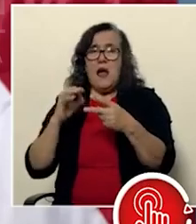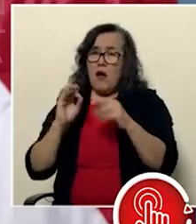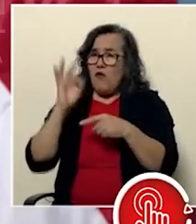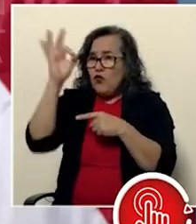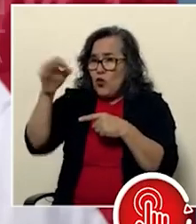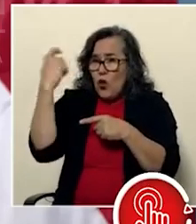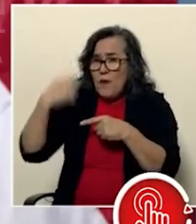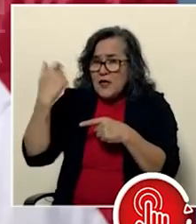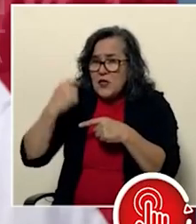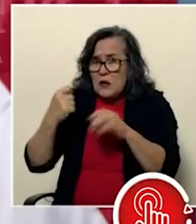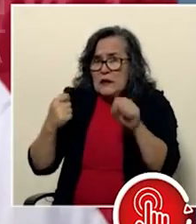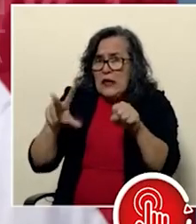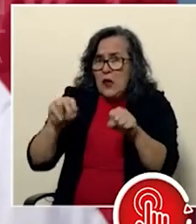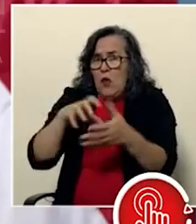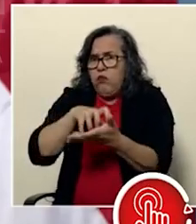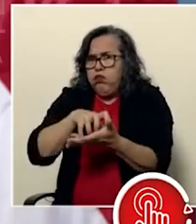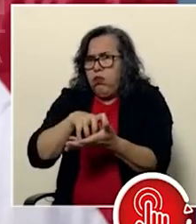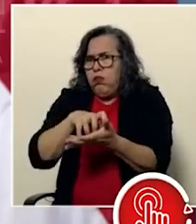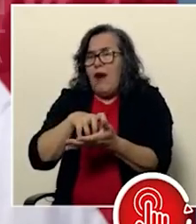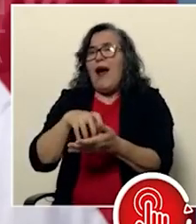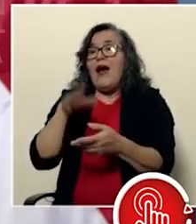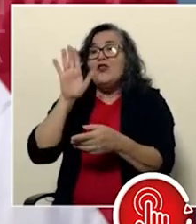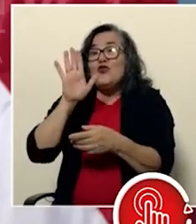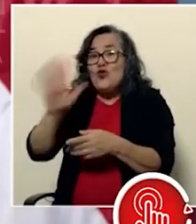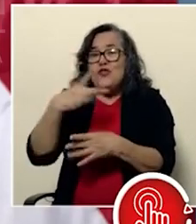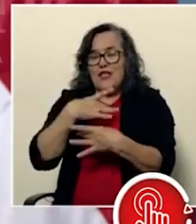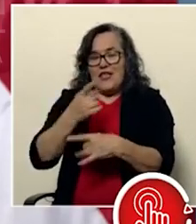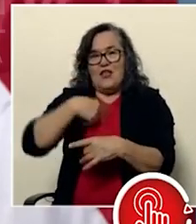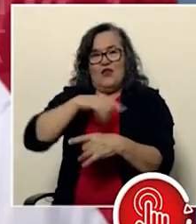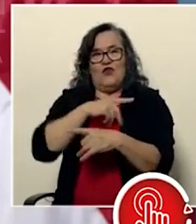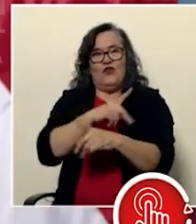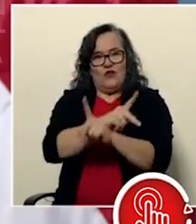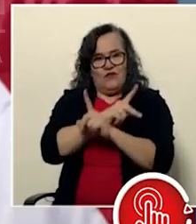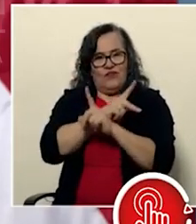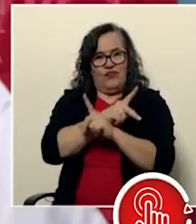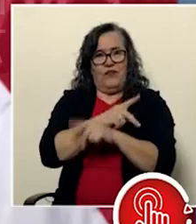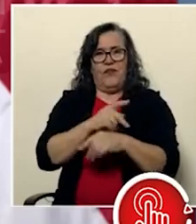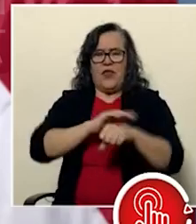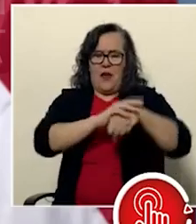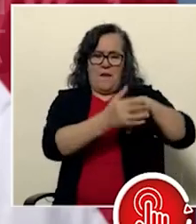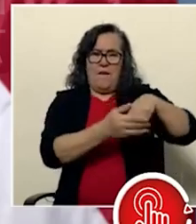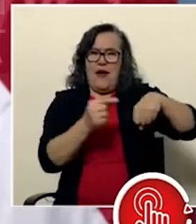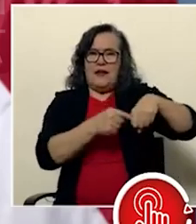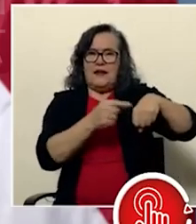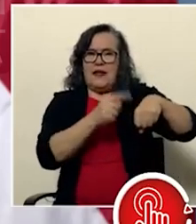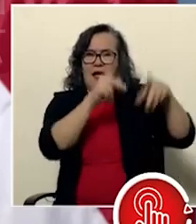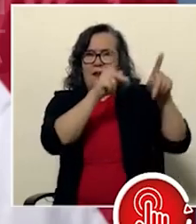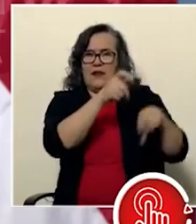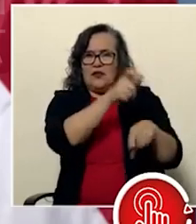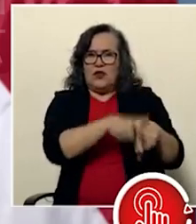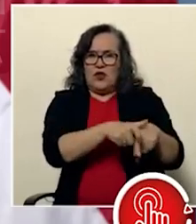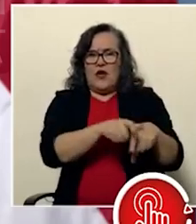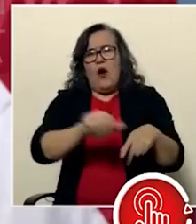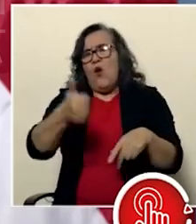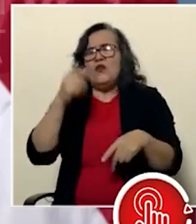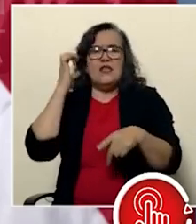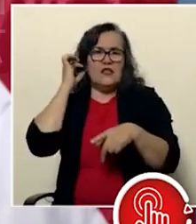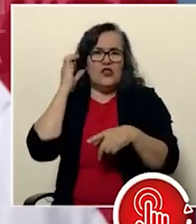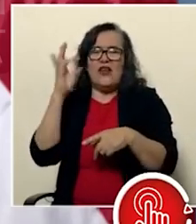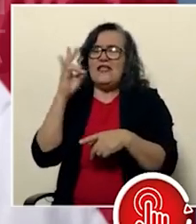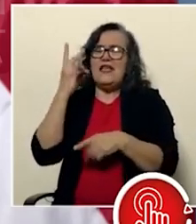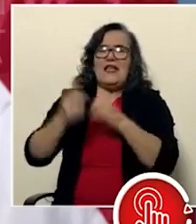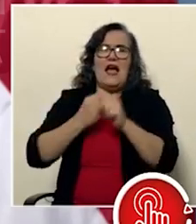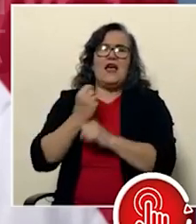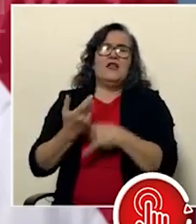tener una pensión. La señora que está embarazada, la señora esta que tuvo que esperarse siete